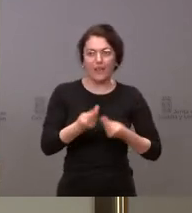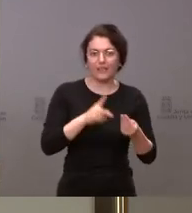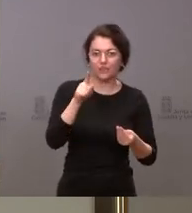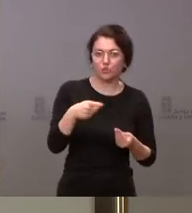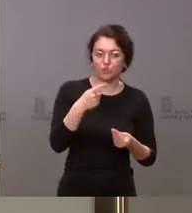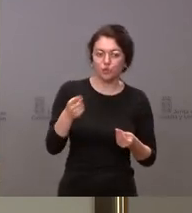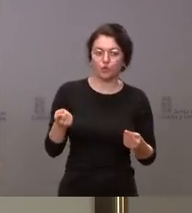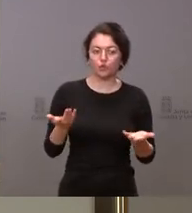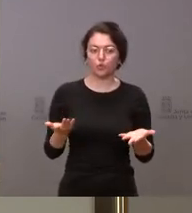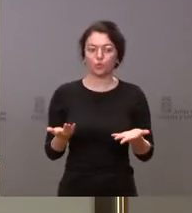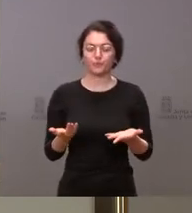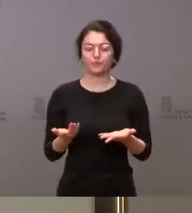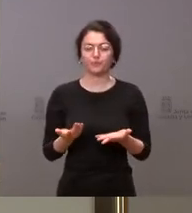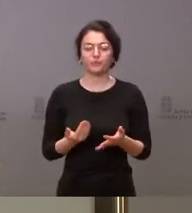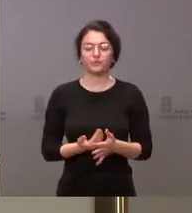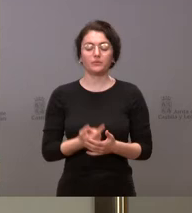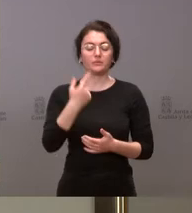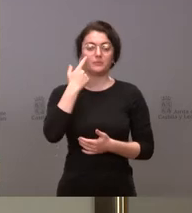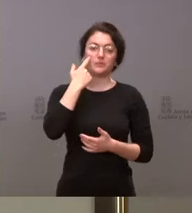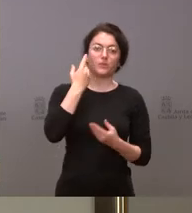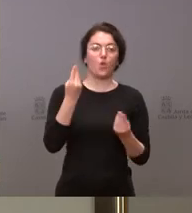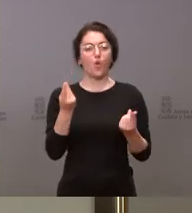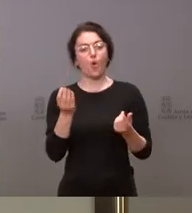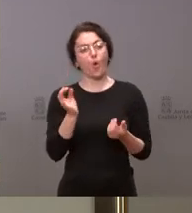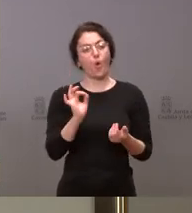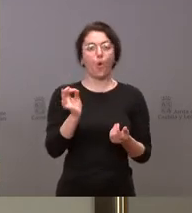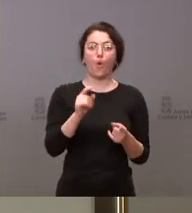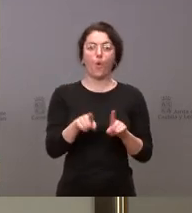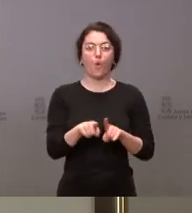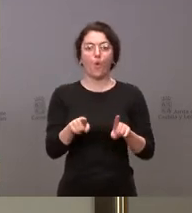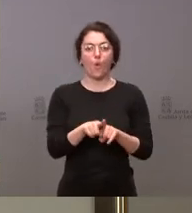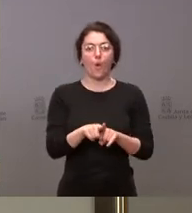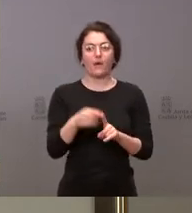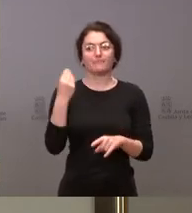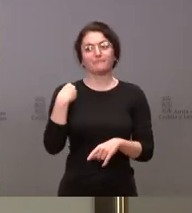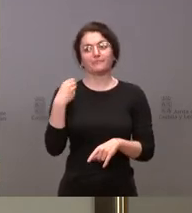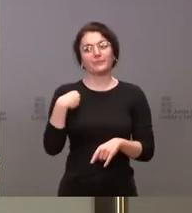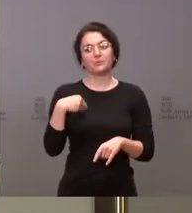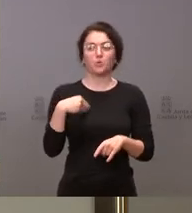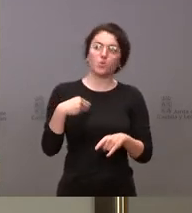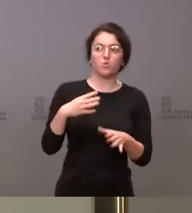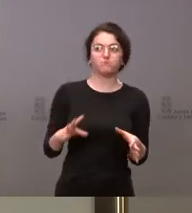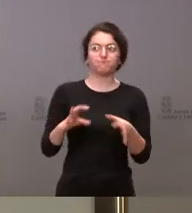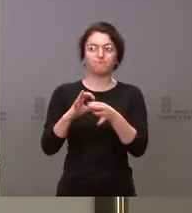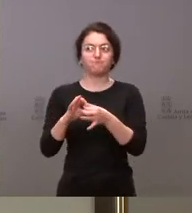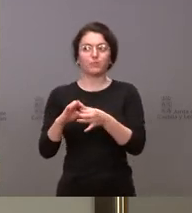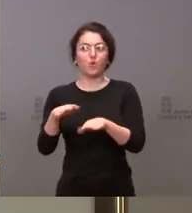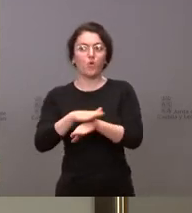Bueno, pues va a permitir que o va a vincularse a lo que diga el Gobierno. En fin, ¿qué nos puede decir?